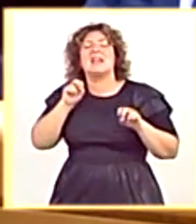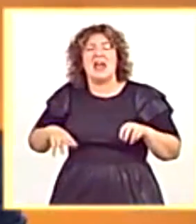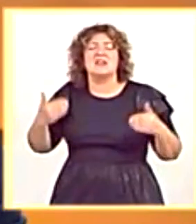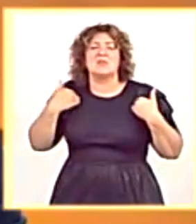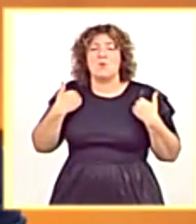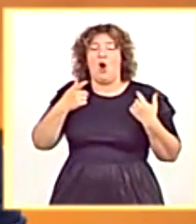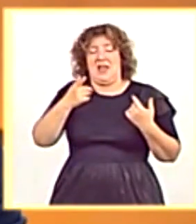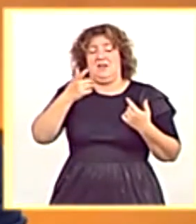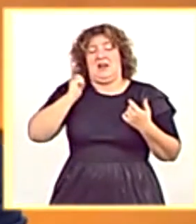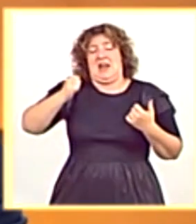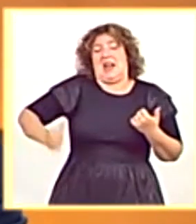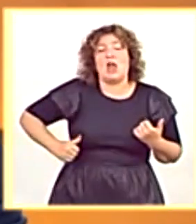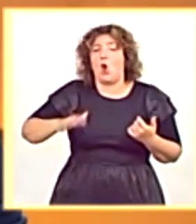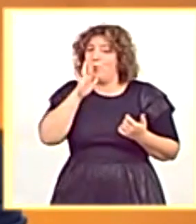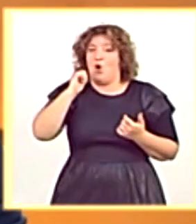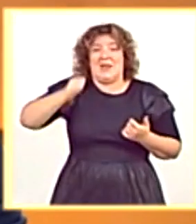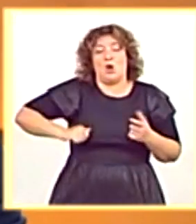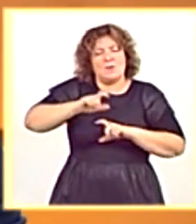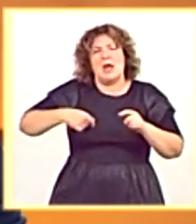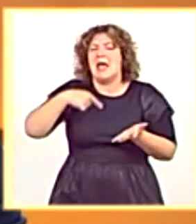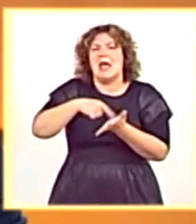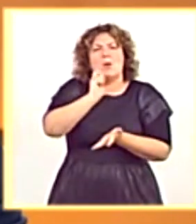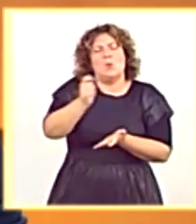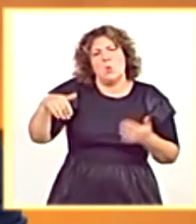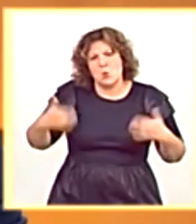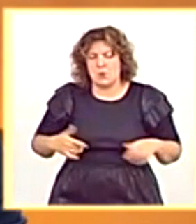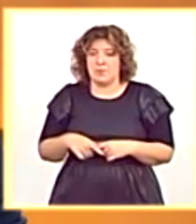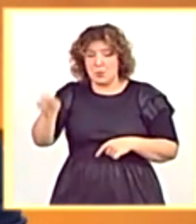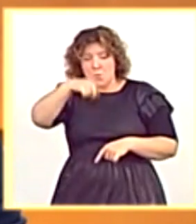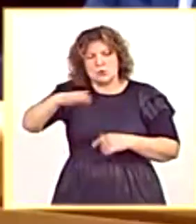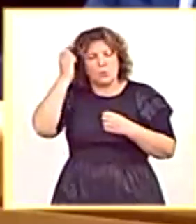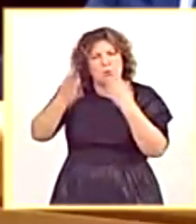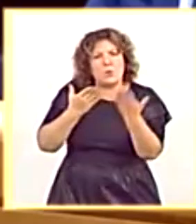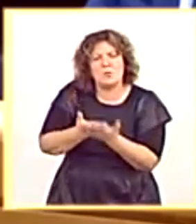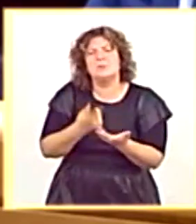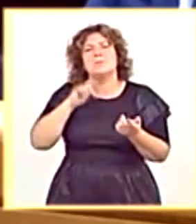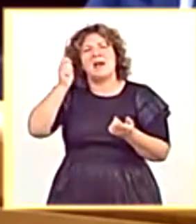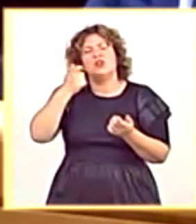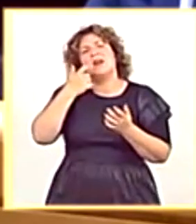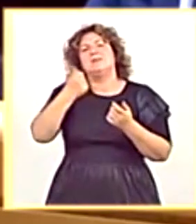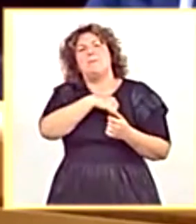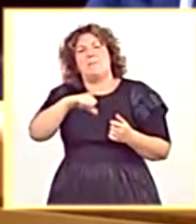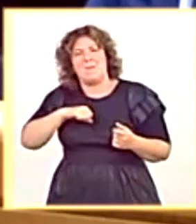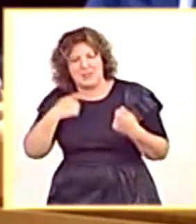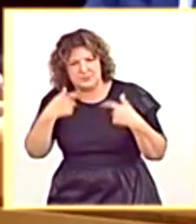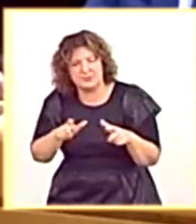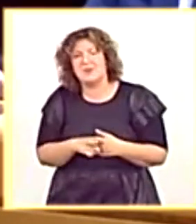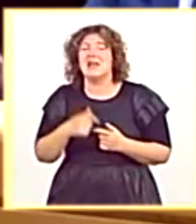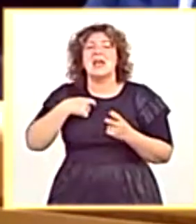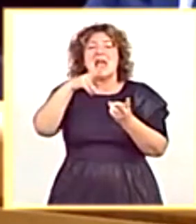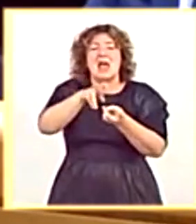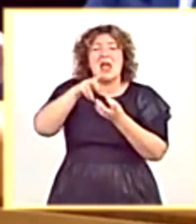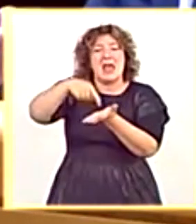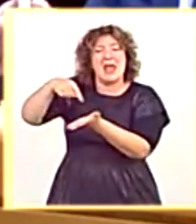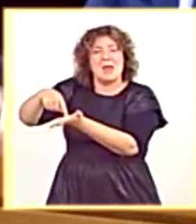impuestos. Ustedes han propuesto la privatización de la seguridad social y de las pensiones en nuestro país. Ustedes han propuesto la supresión de muchos impuestos a los cuales